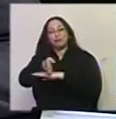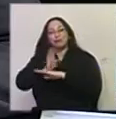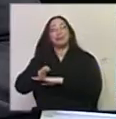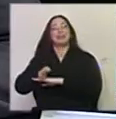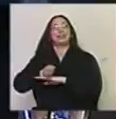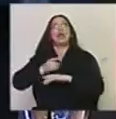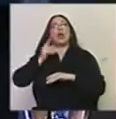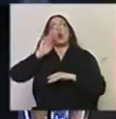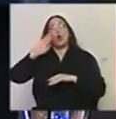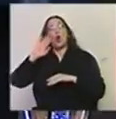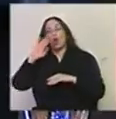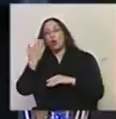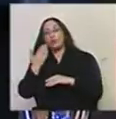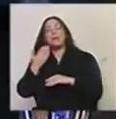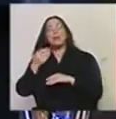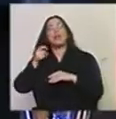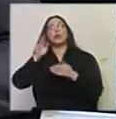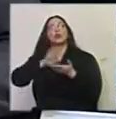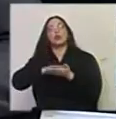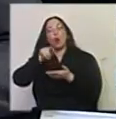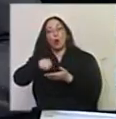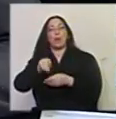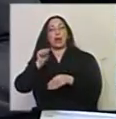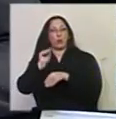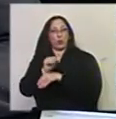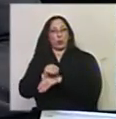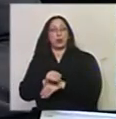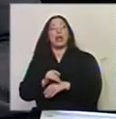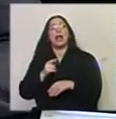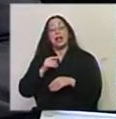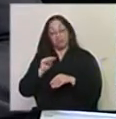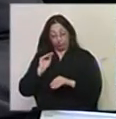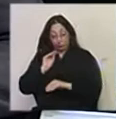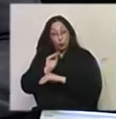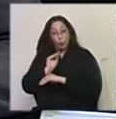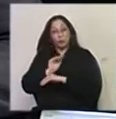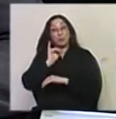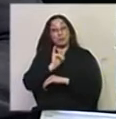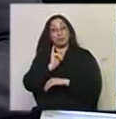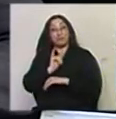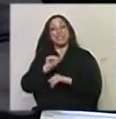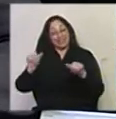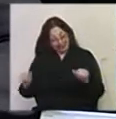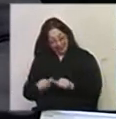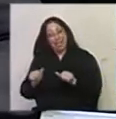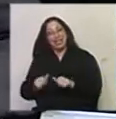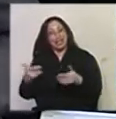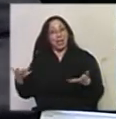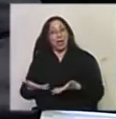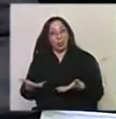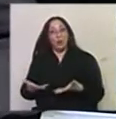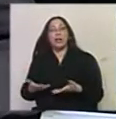el conocimiento en torno a estos asuntos. Sí, la cultura, que se está haciendo además, pero la cultura es